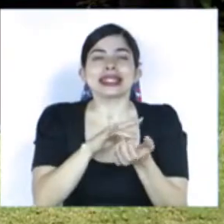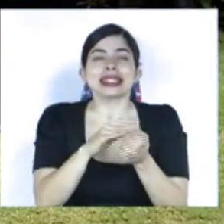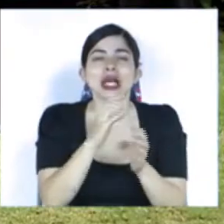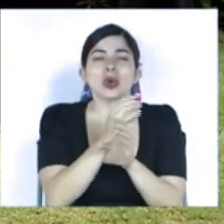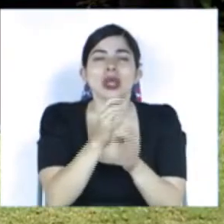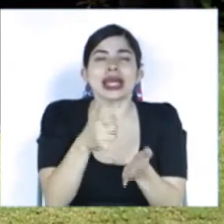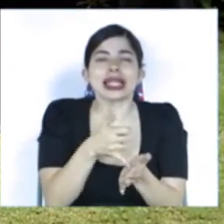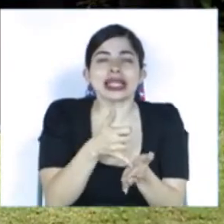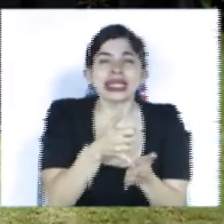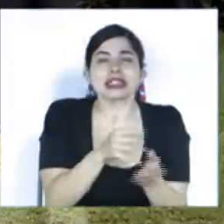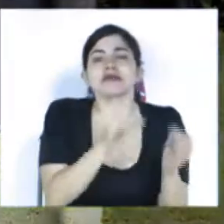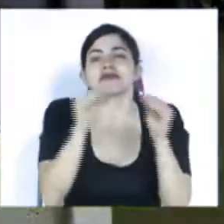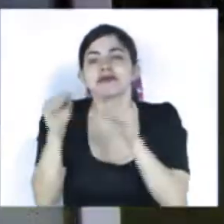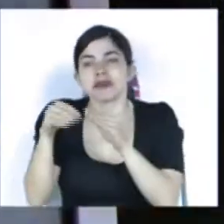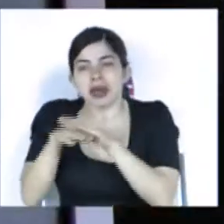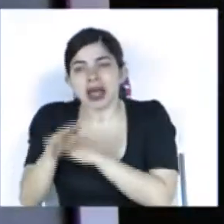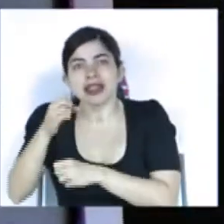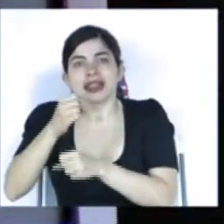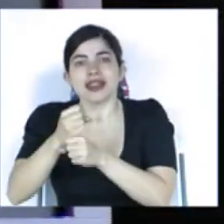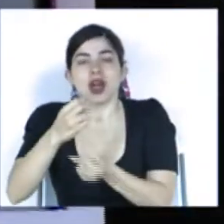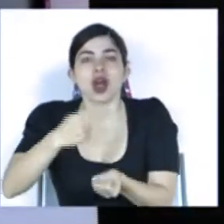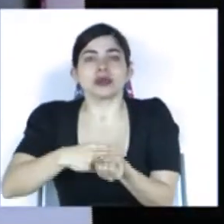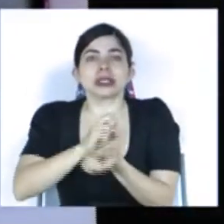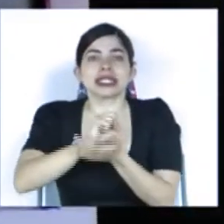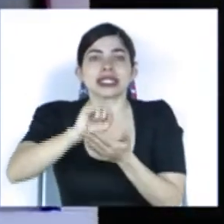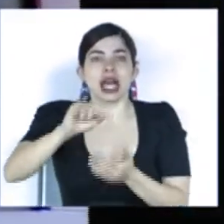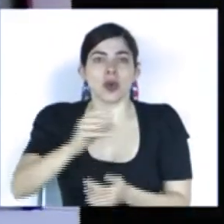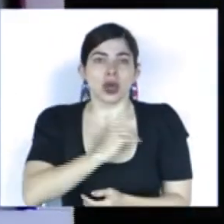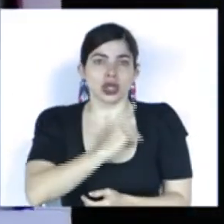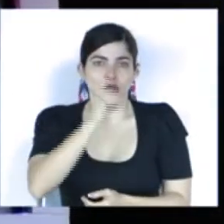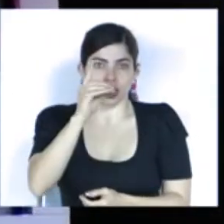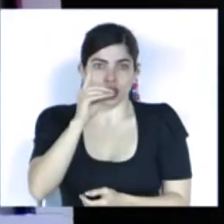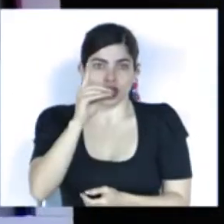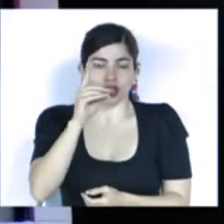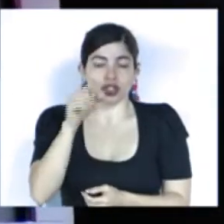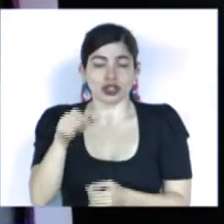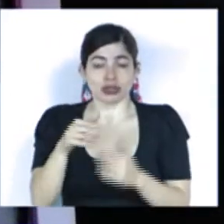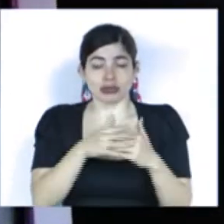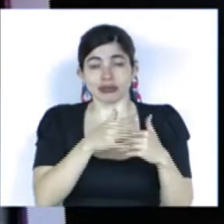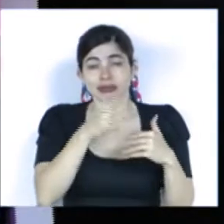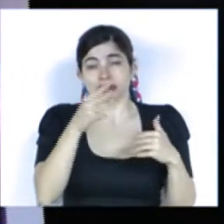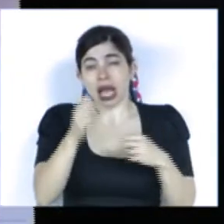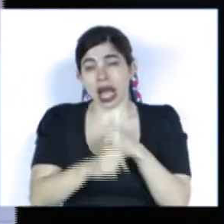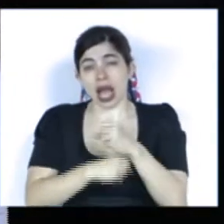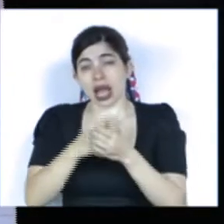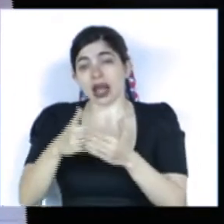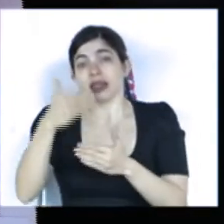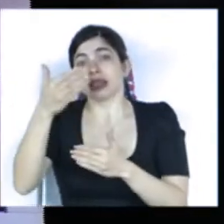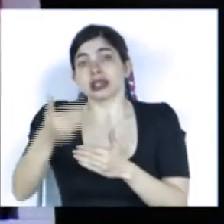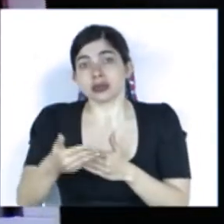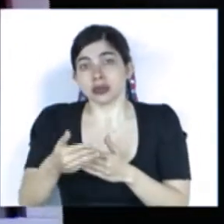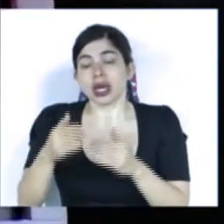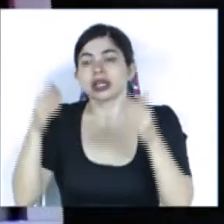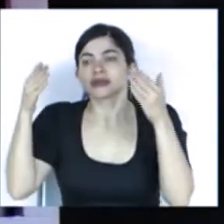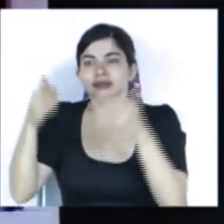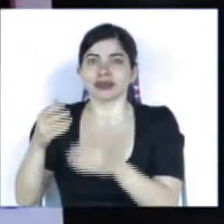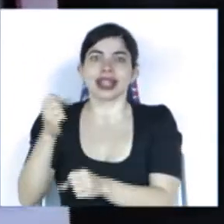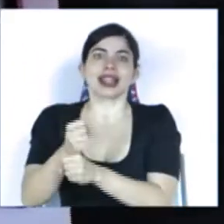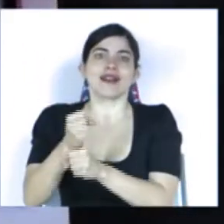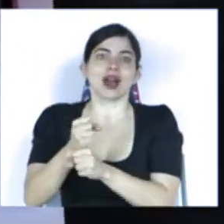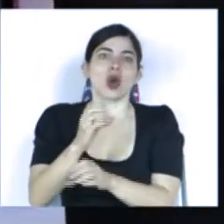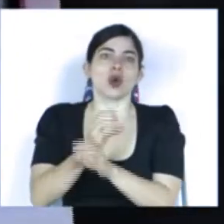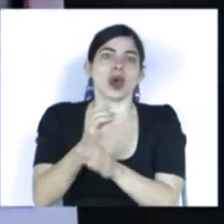intensivo, trabaja en el servicio de emergencias del hospital San Juan de Dios y luego unos años más tarde llega a la unidad de cuidados